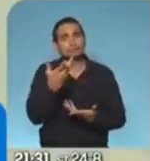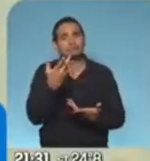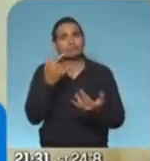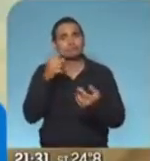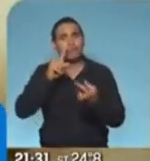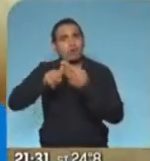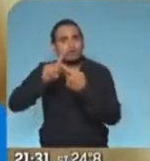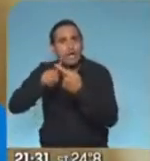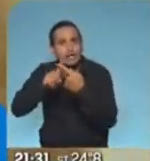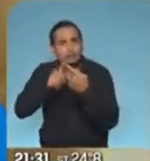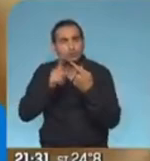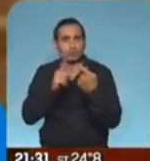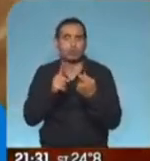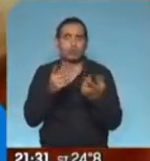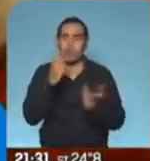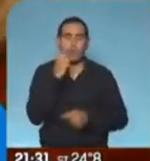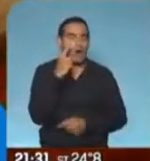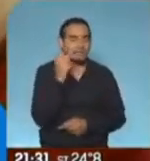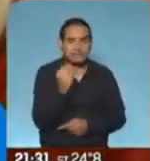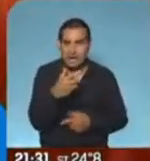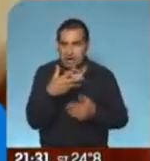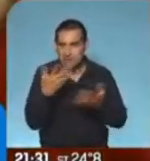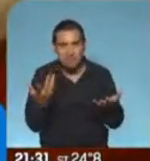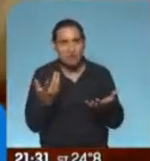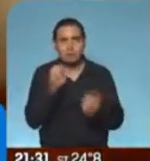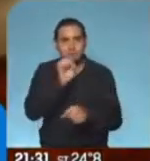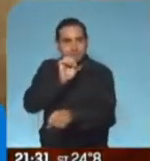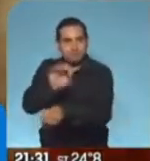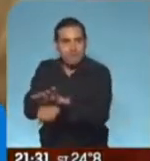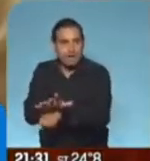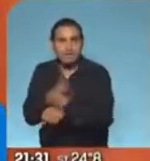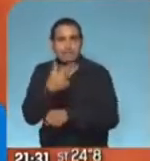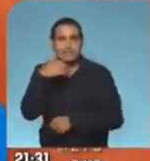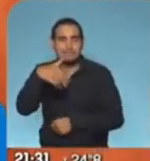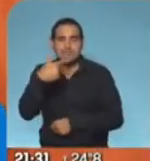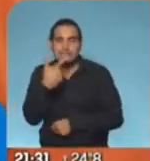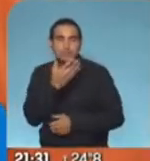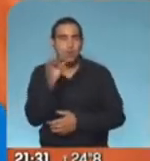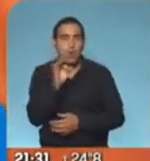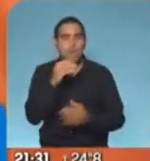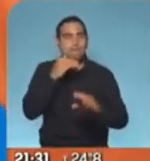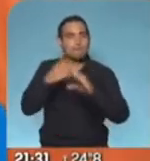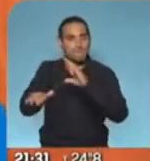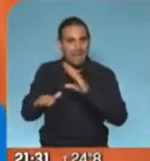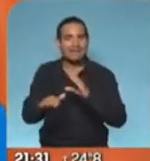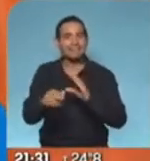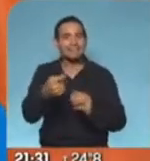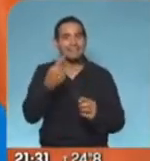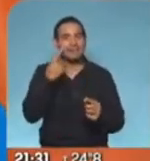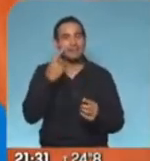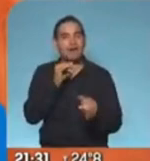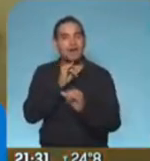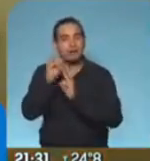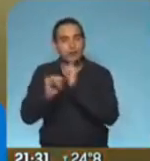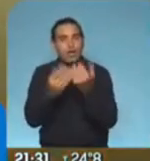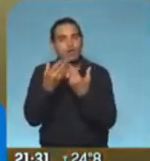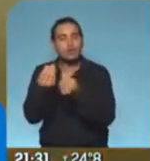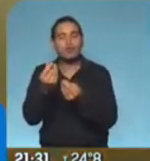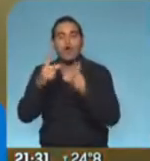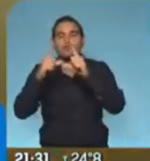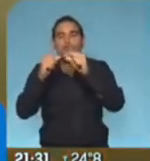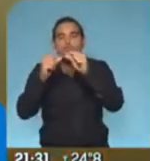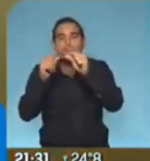post en contacto a través de WhatsApp, mensaje de texto o mail, dándole el número de receta